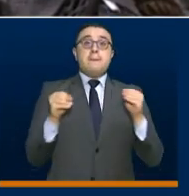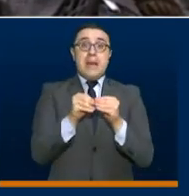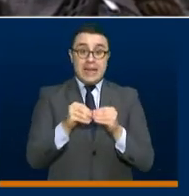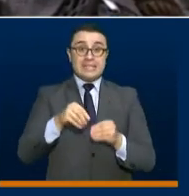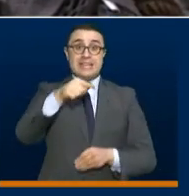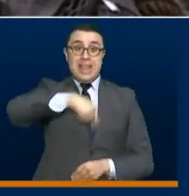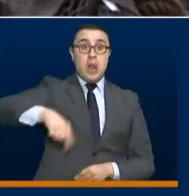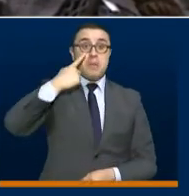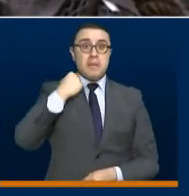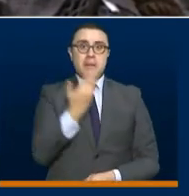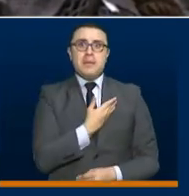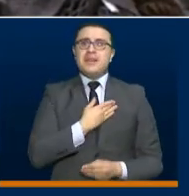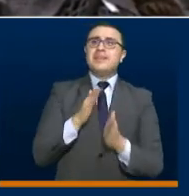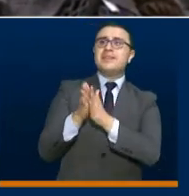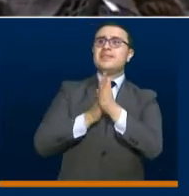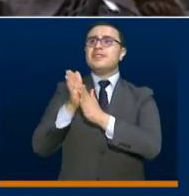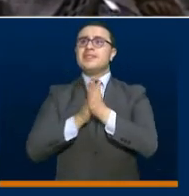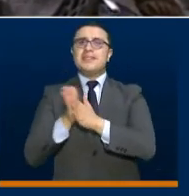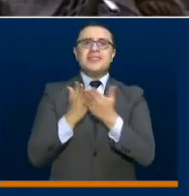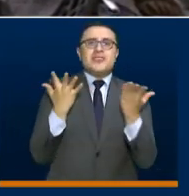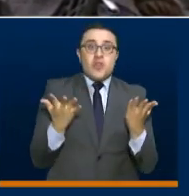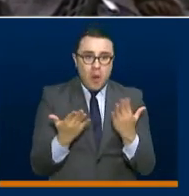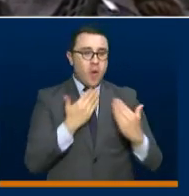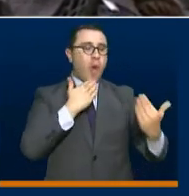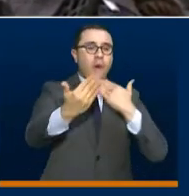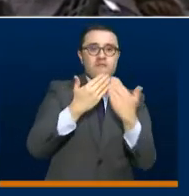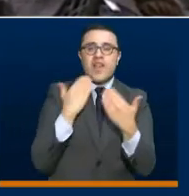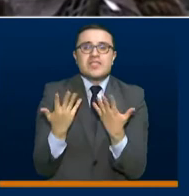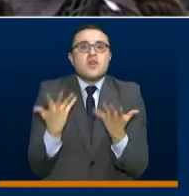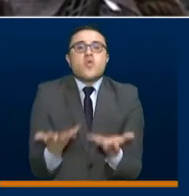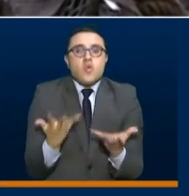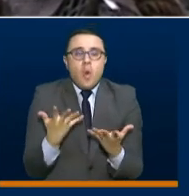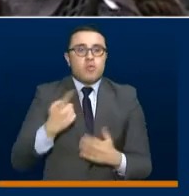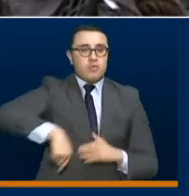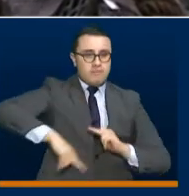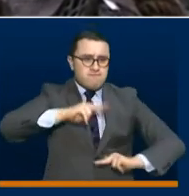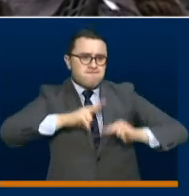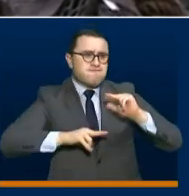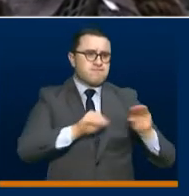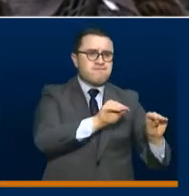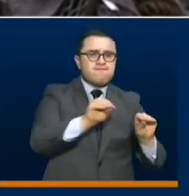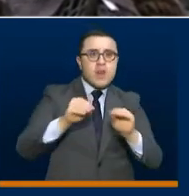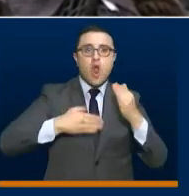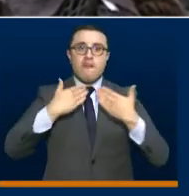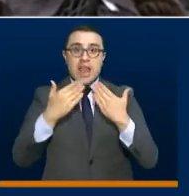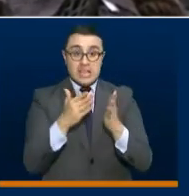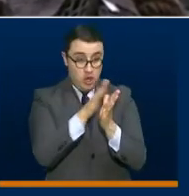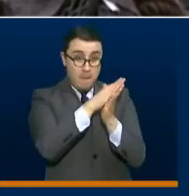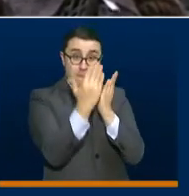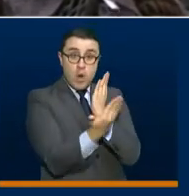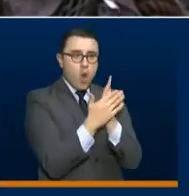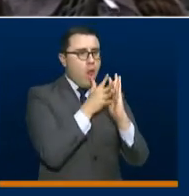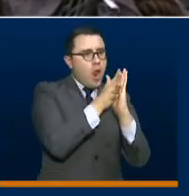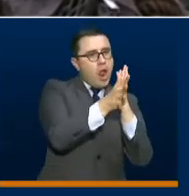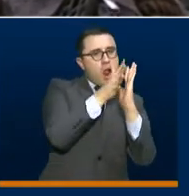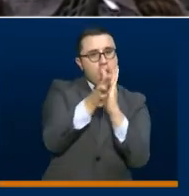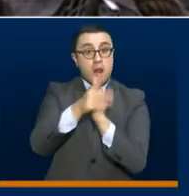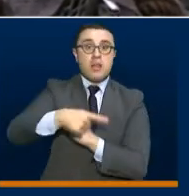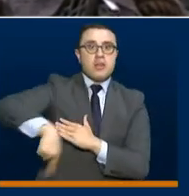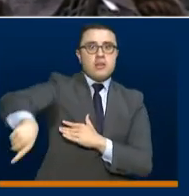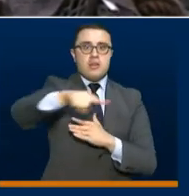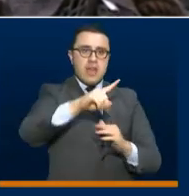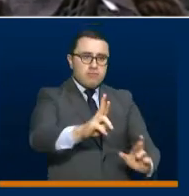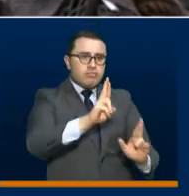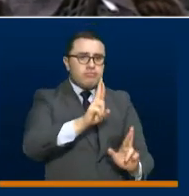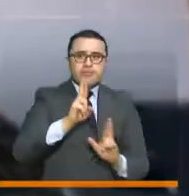parte de los padres de familia. ¿Cómo se ha logrado esa construcción de confianza? ¿Cómo les contaron ustedes los protocolos? ¿Y cómo ellos han ido respondiendo